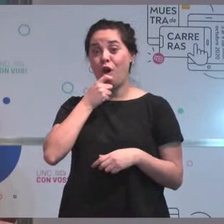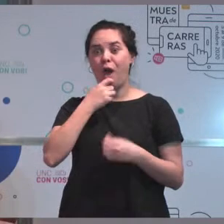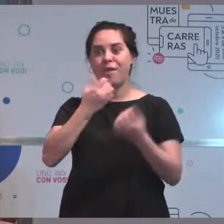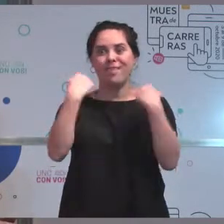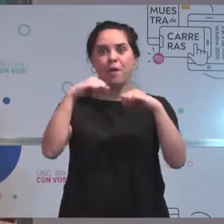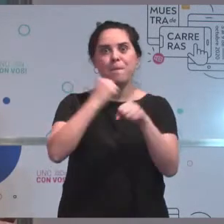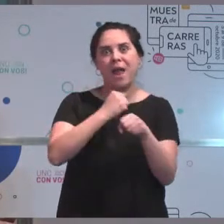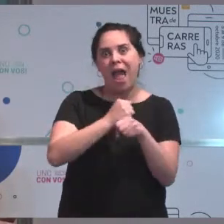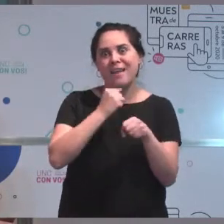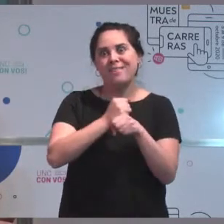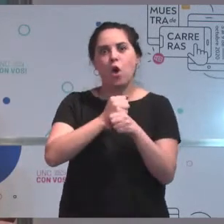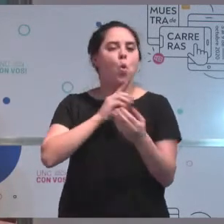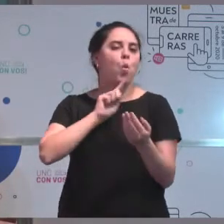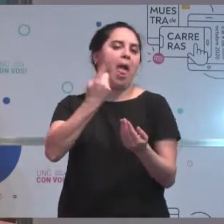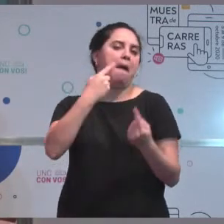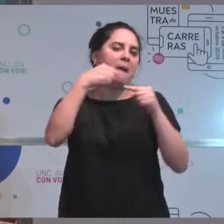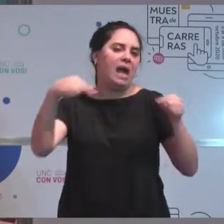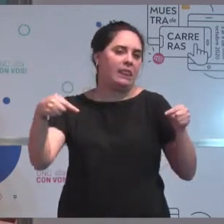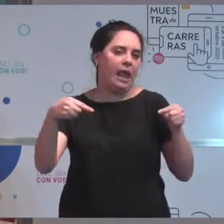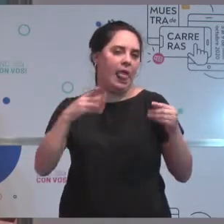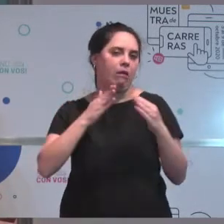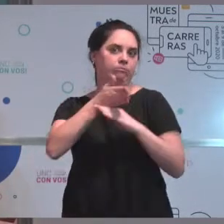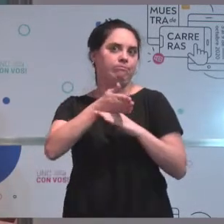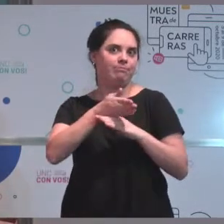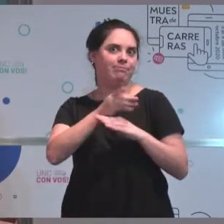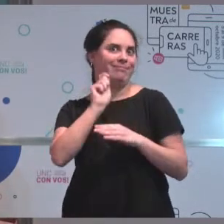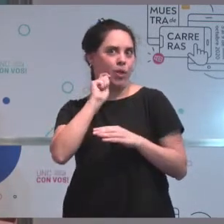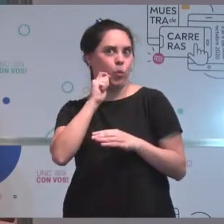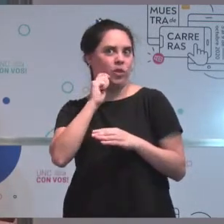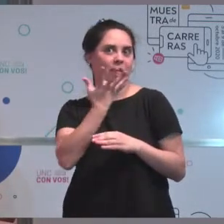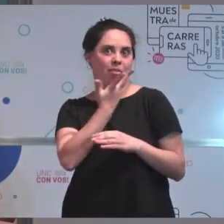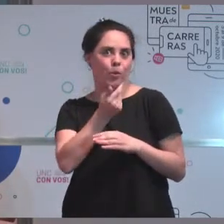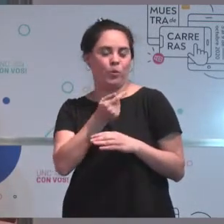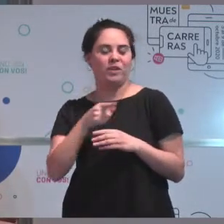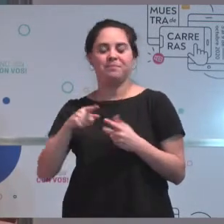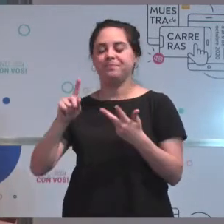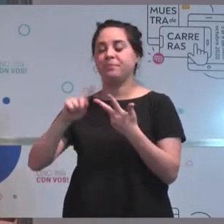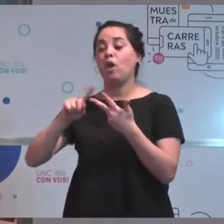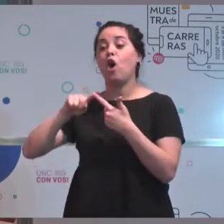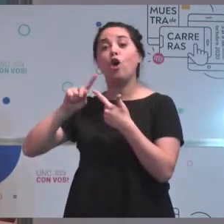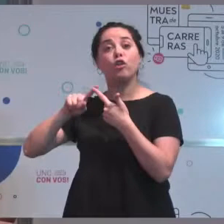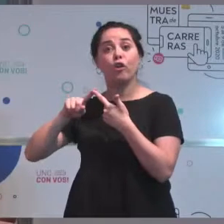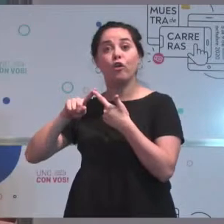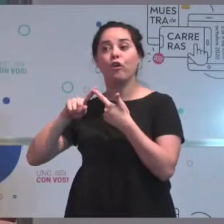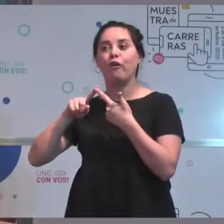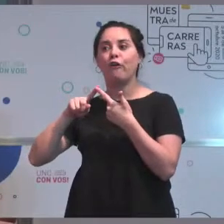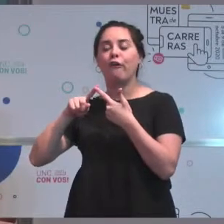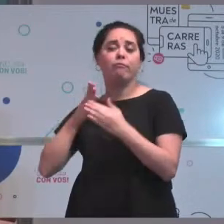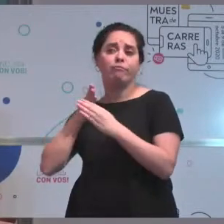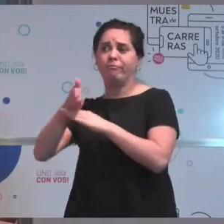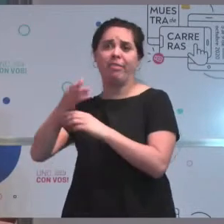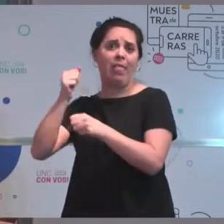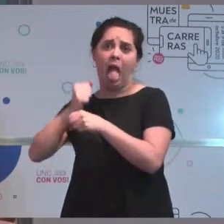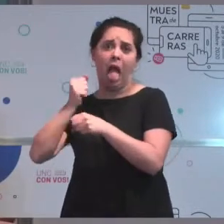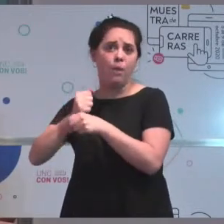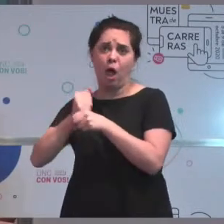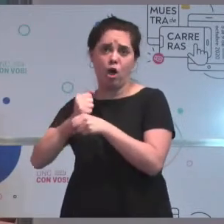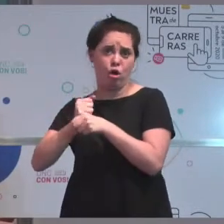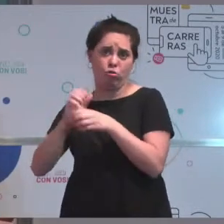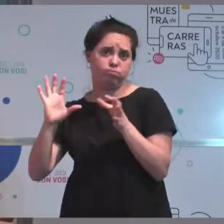práctico que hizo, o porque empieza a trabajar directamente de eso en el curso de la carrera. A la inversión es una carrera